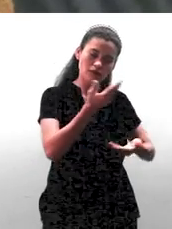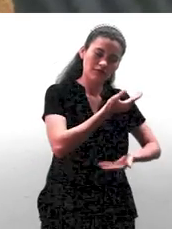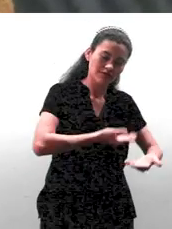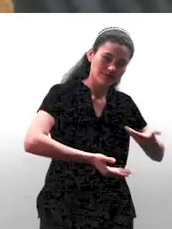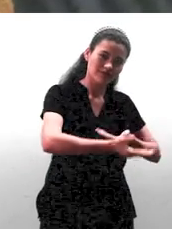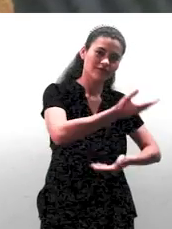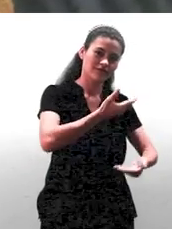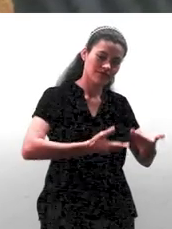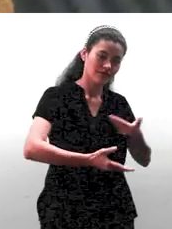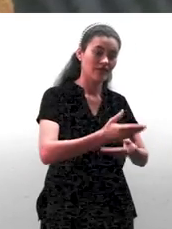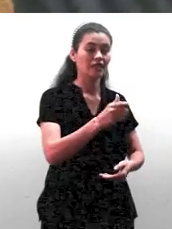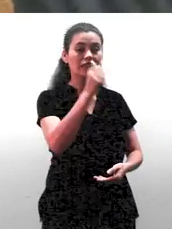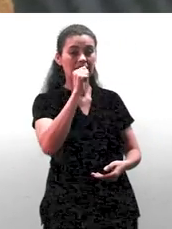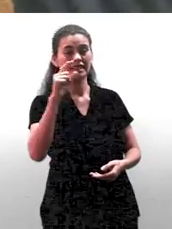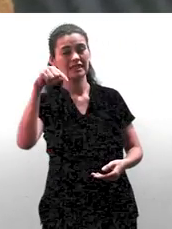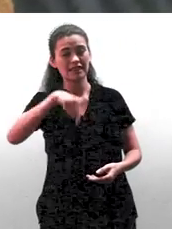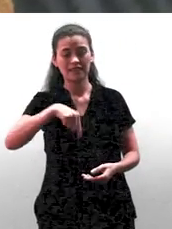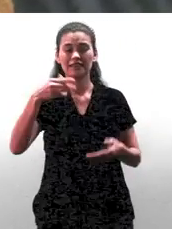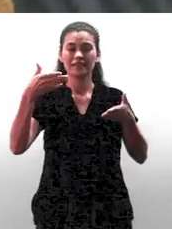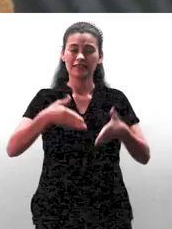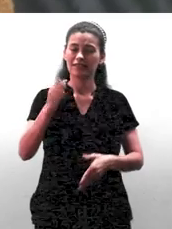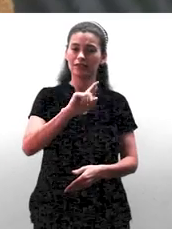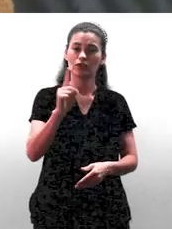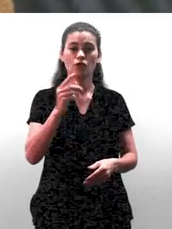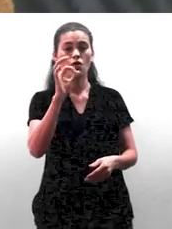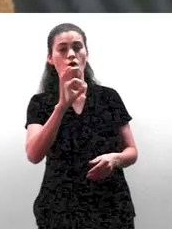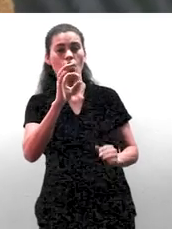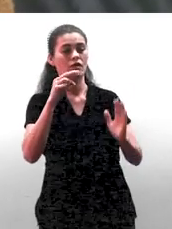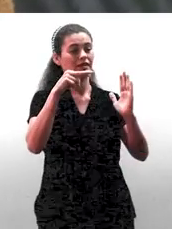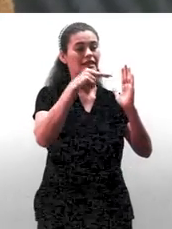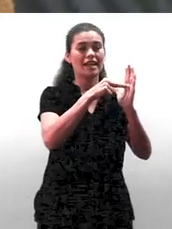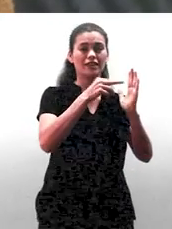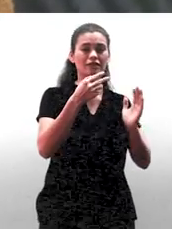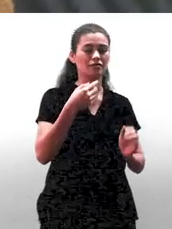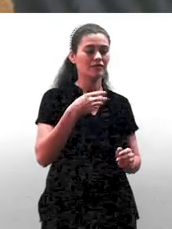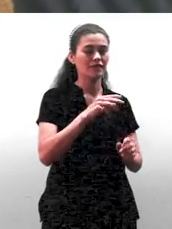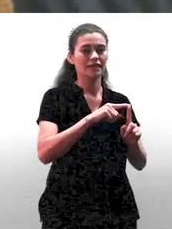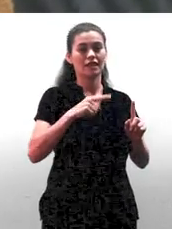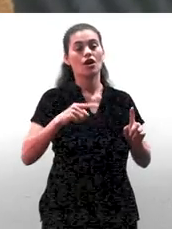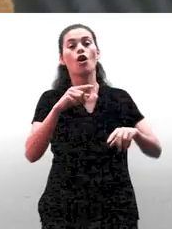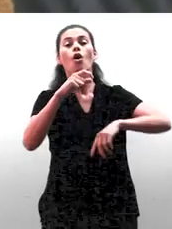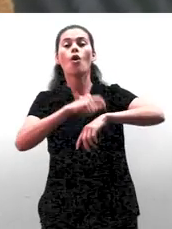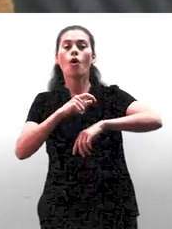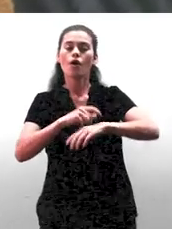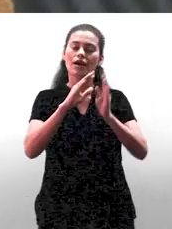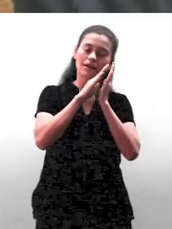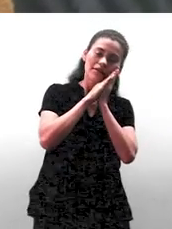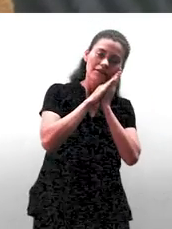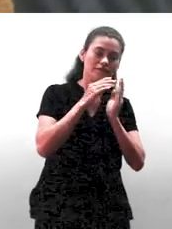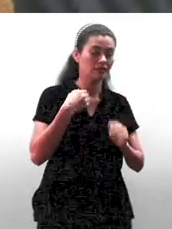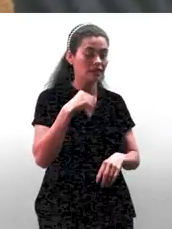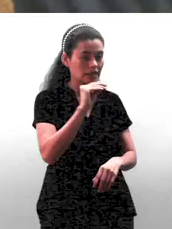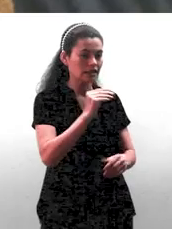eso no podés ahora tomar, no podés meter el dedo en el chupe, ¿verdad? Ya, ya es hora de dormir, estoy acá contigo,